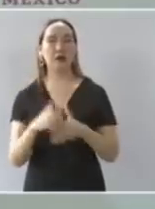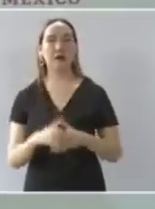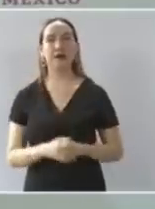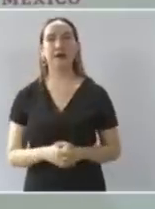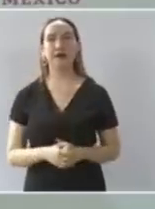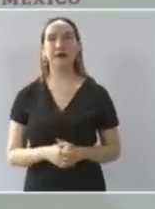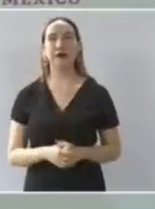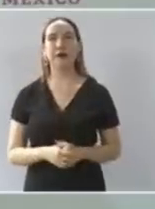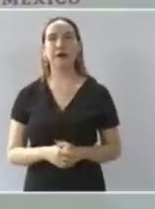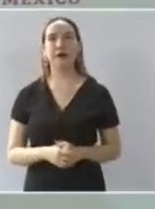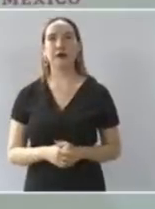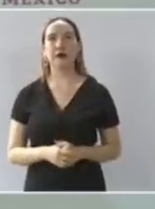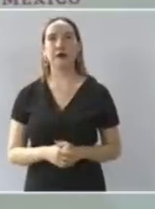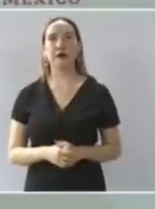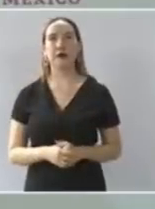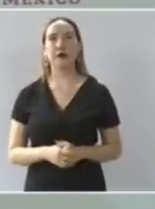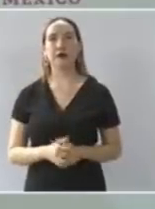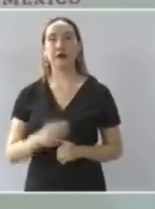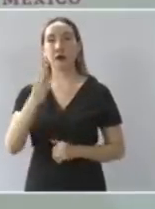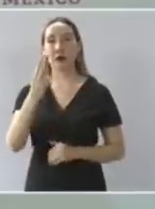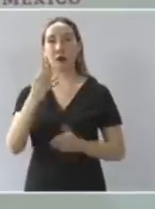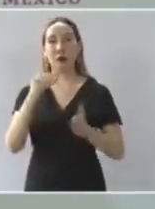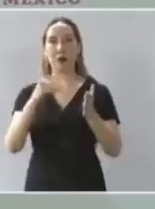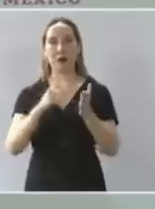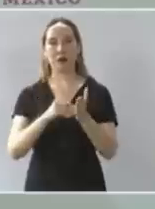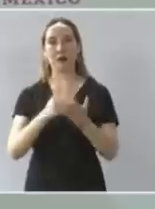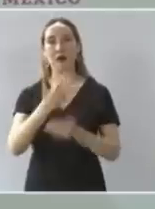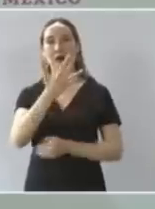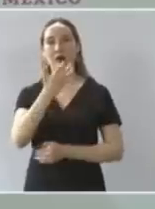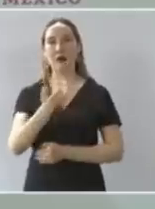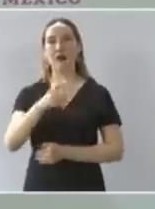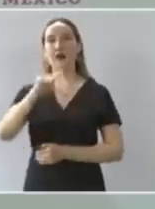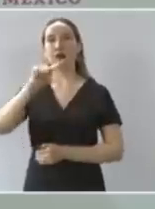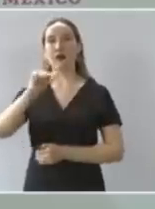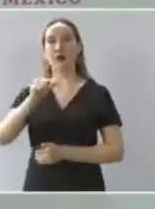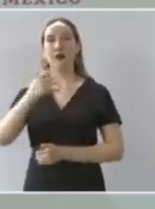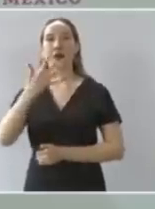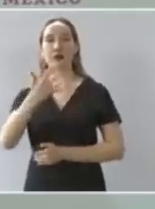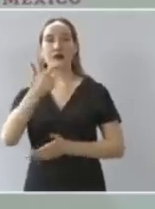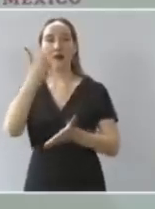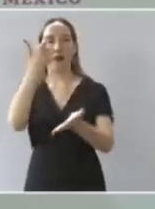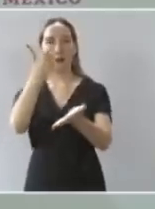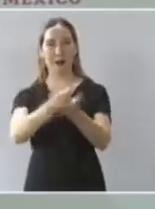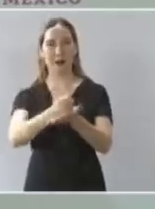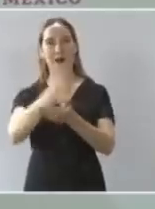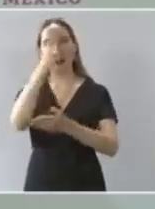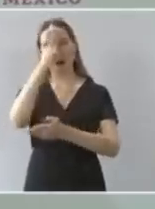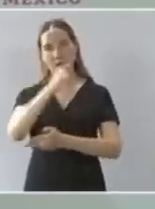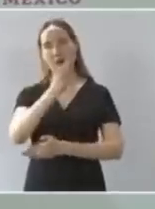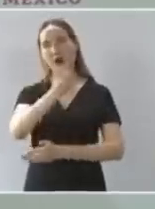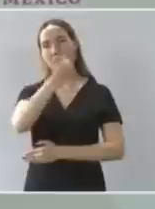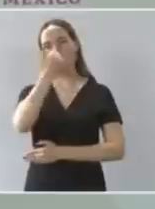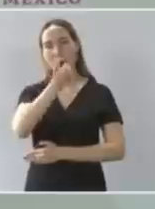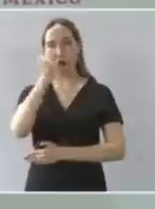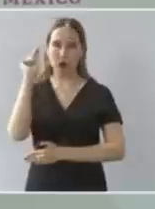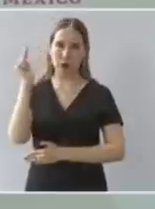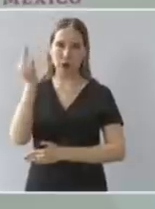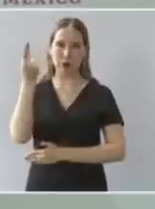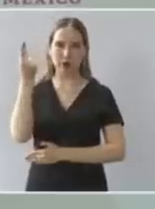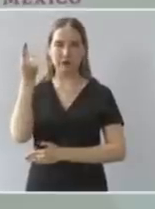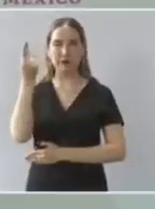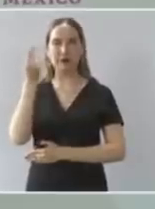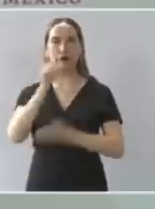2.575 mensuales para los que estudian en la universidad ese se va